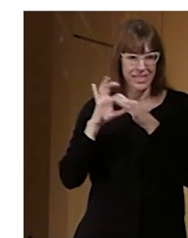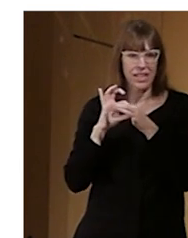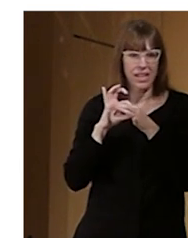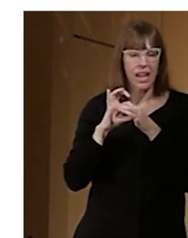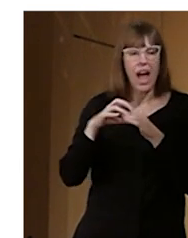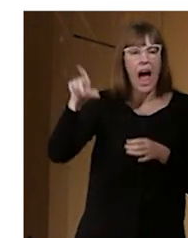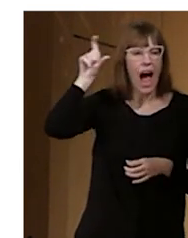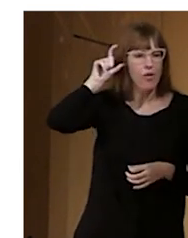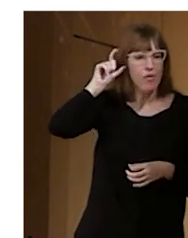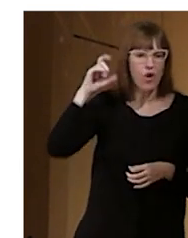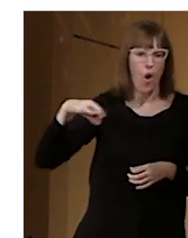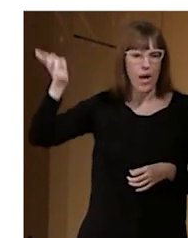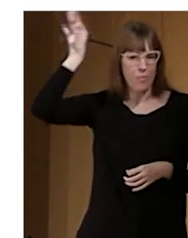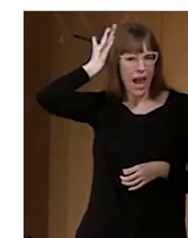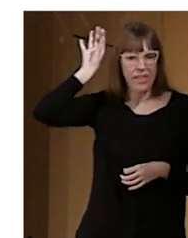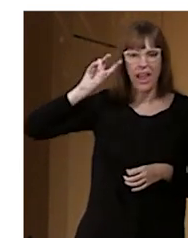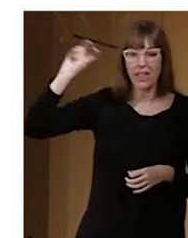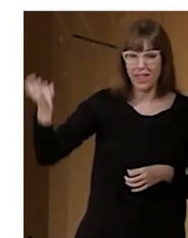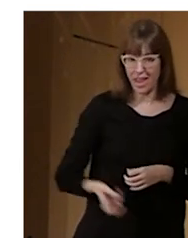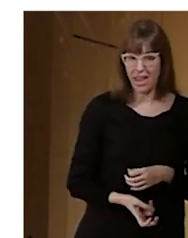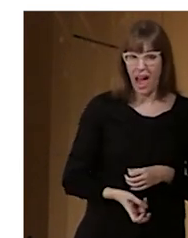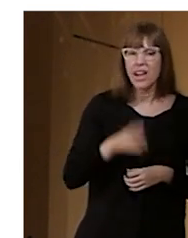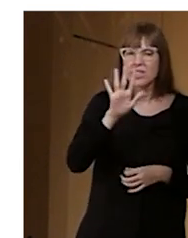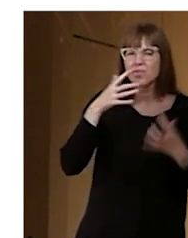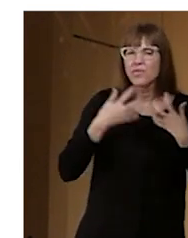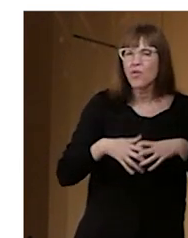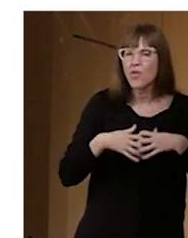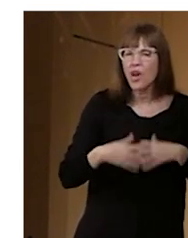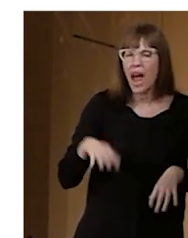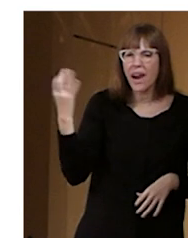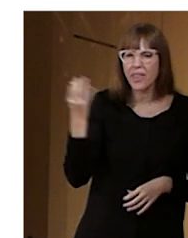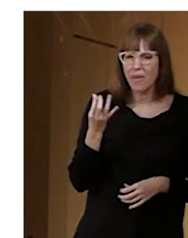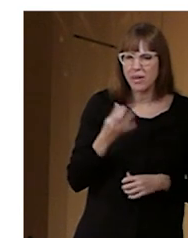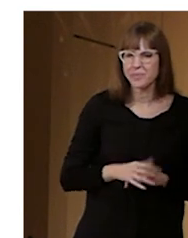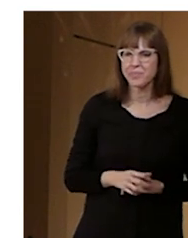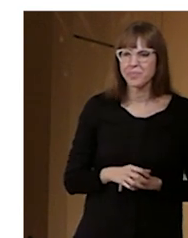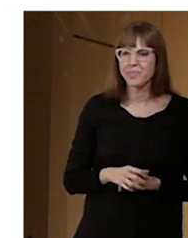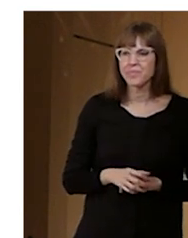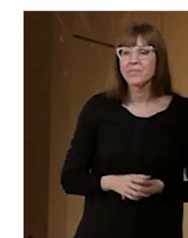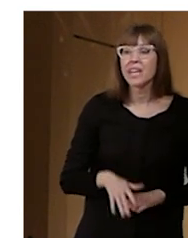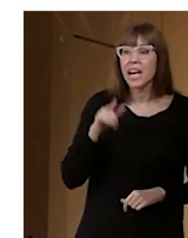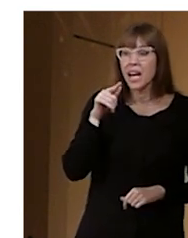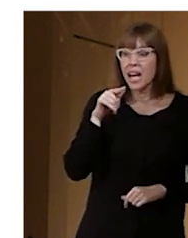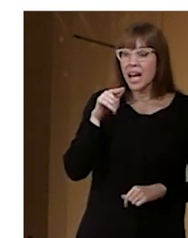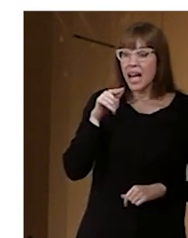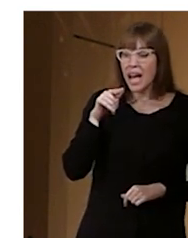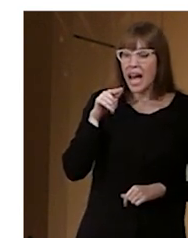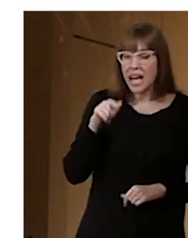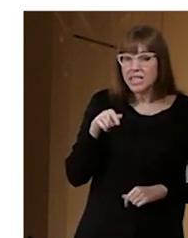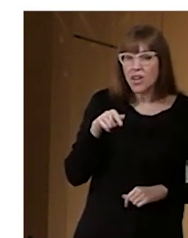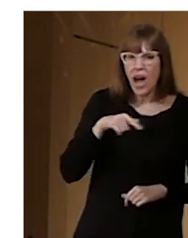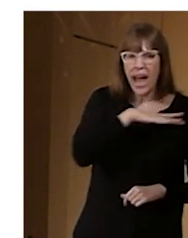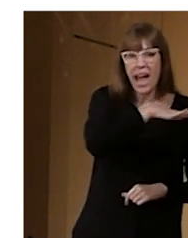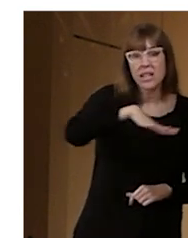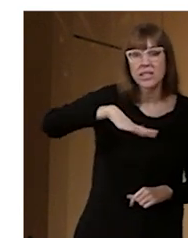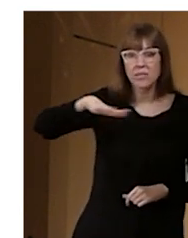Tiene que tener una funcionalidad, una posición T, pero tiene que funcionar, ¿vale? Entonces, esto hay muchos espacios que tienen ya,